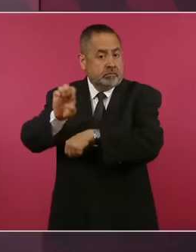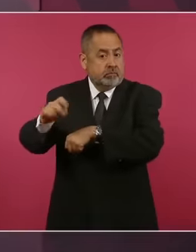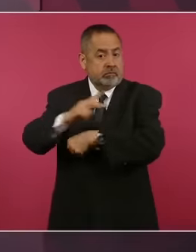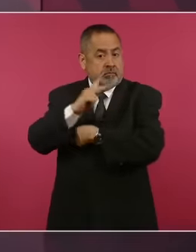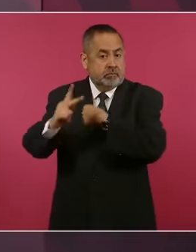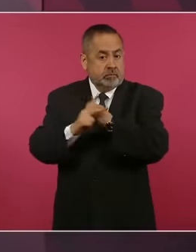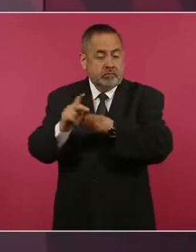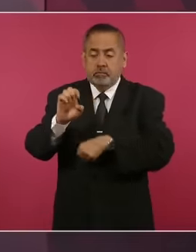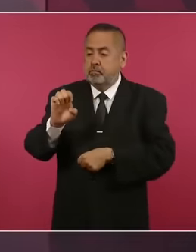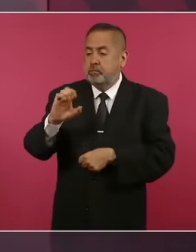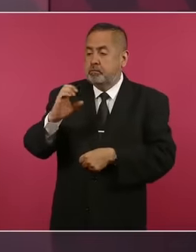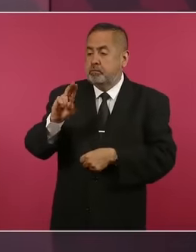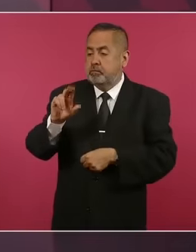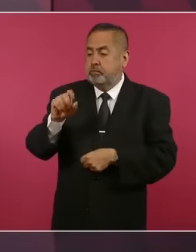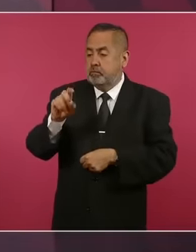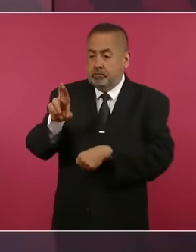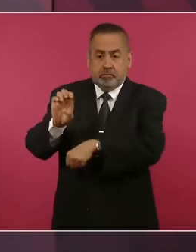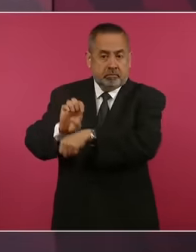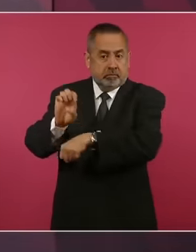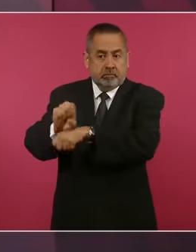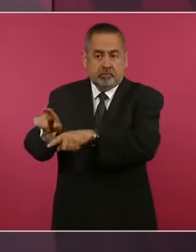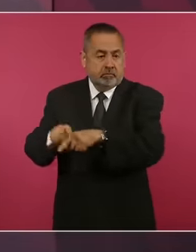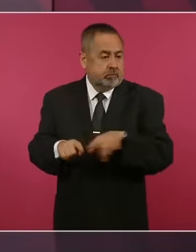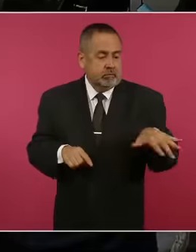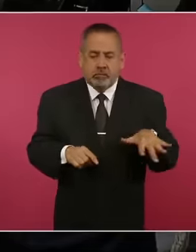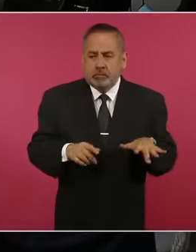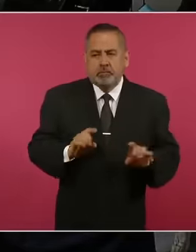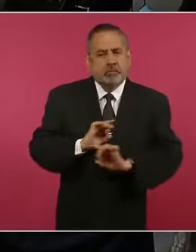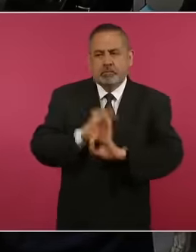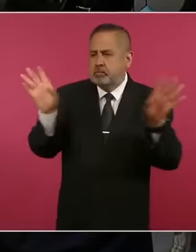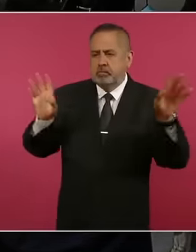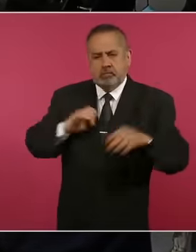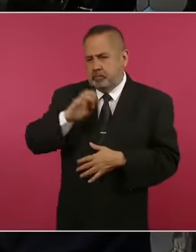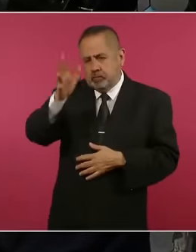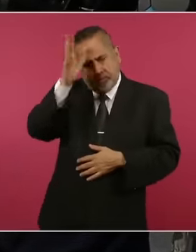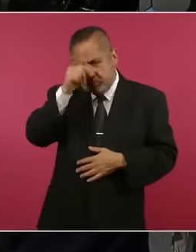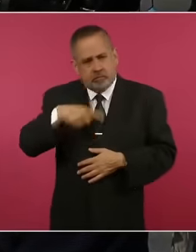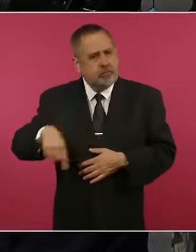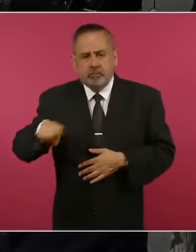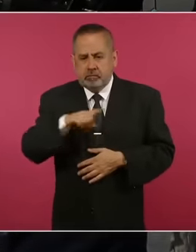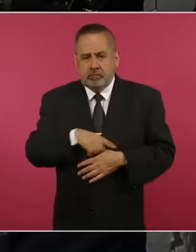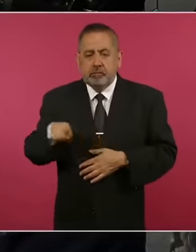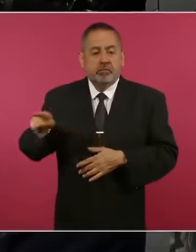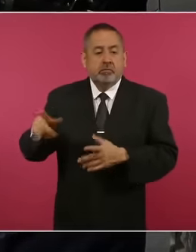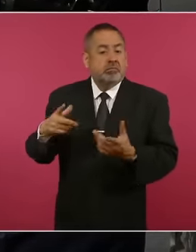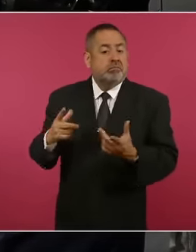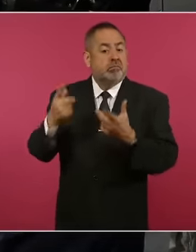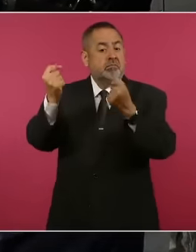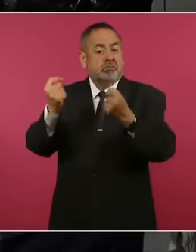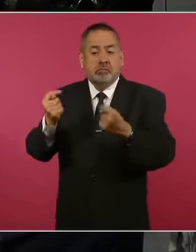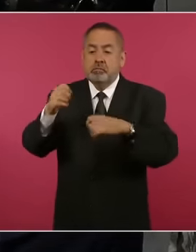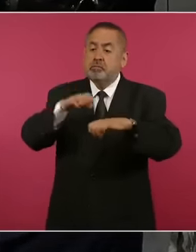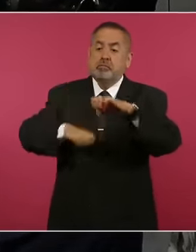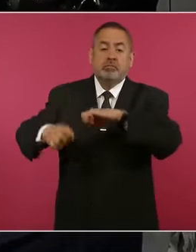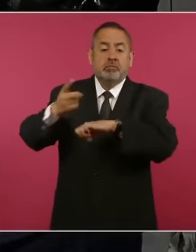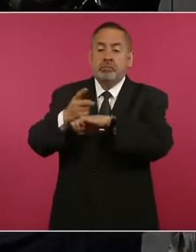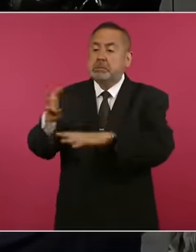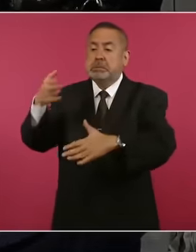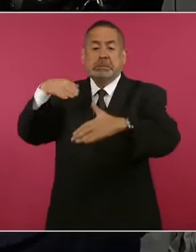agresión, la toma, el asalto a nuestra embajada,